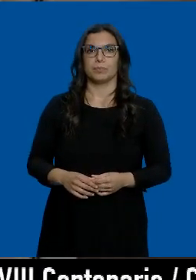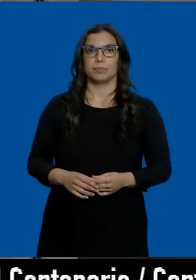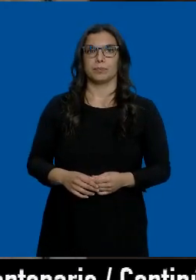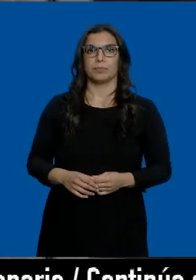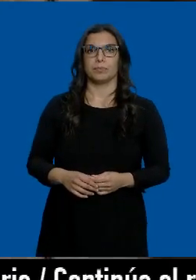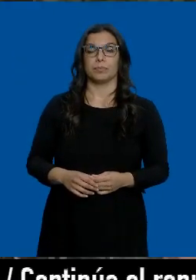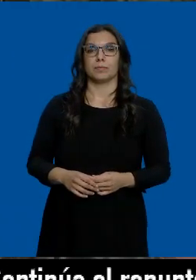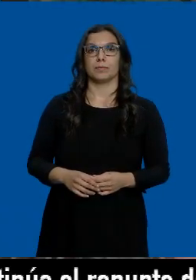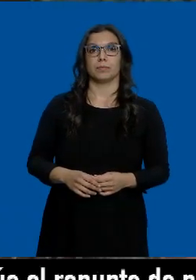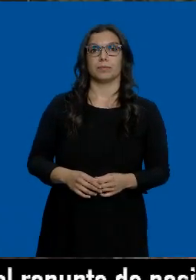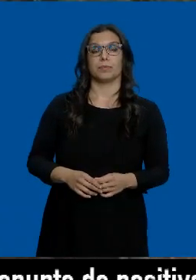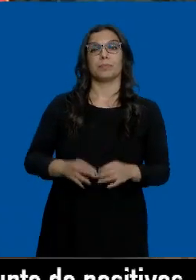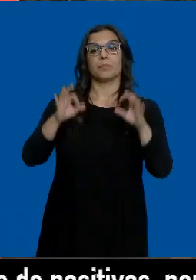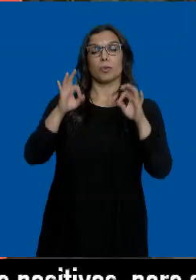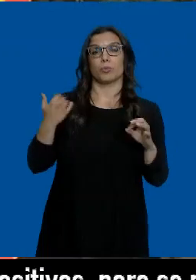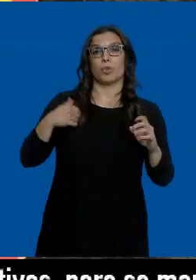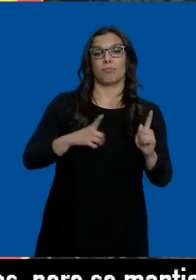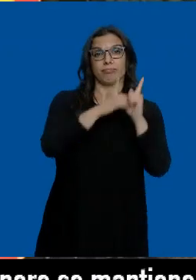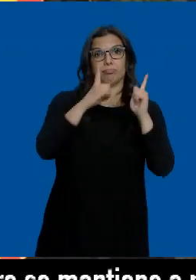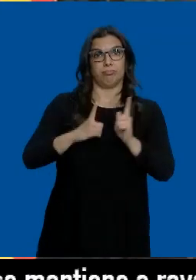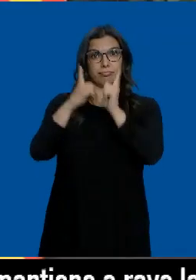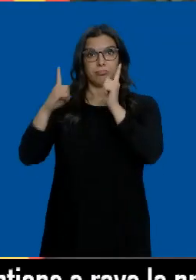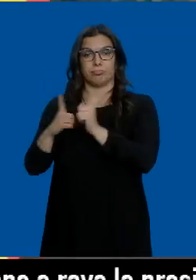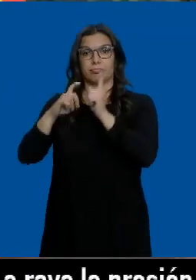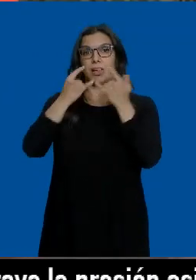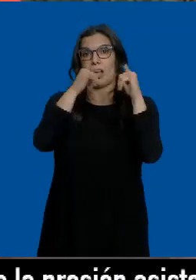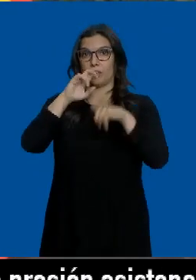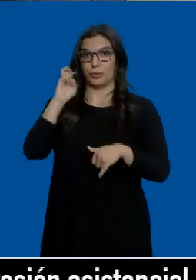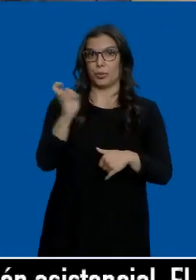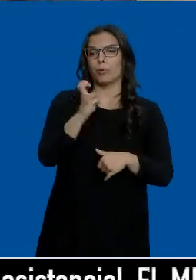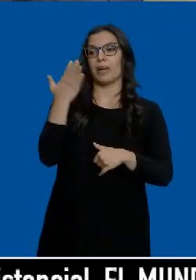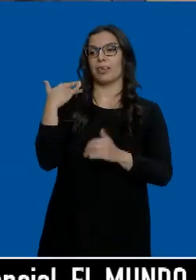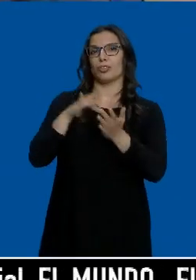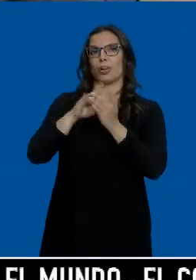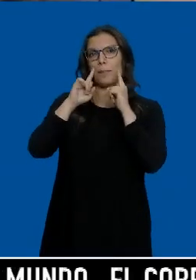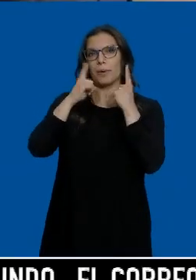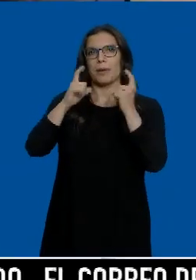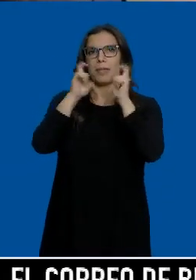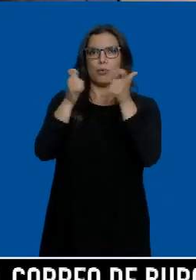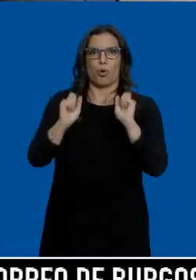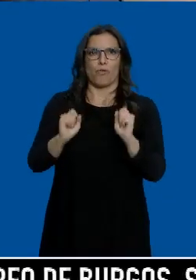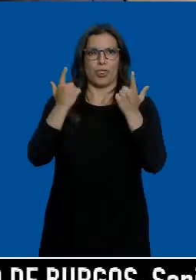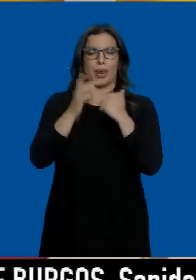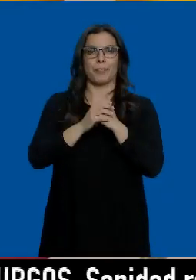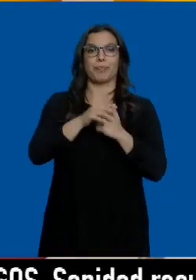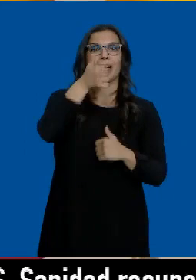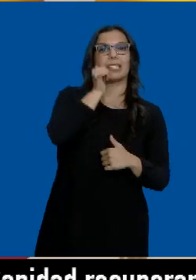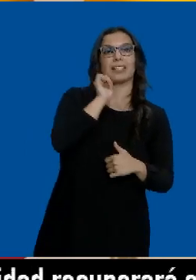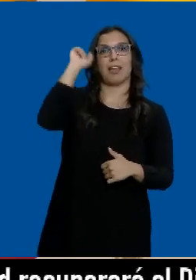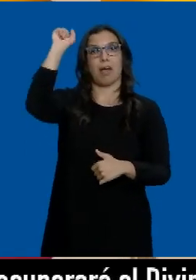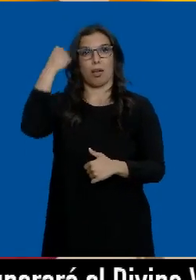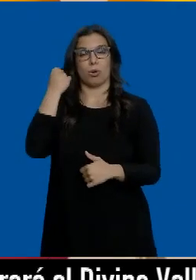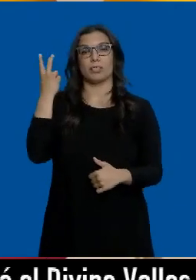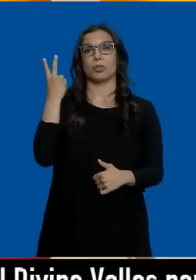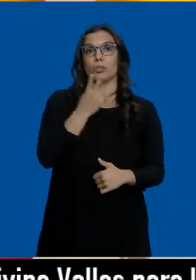Después de su coincidencia en varios actos en Barcelona, esta ha sido su primera reunión oficial. Pedro Sánchez y Pedro